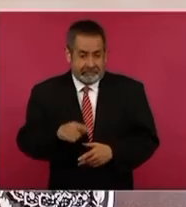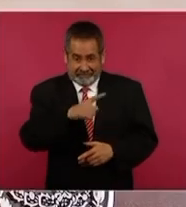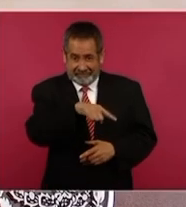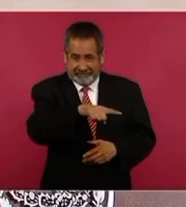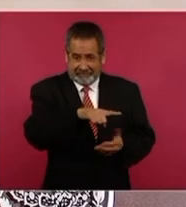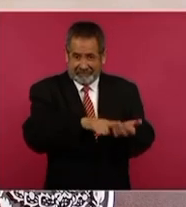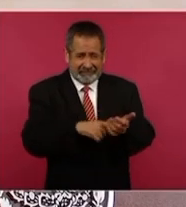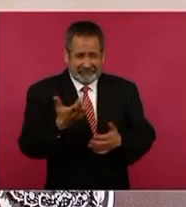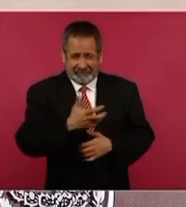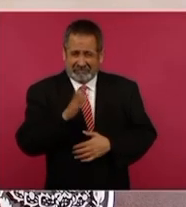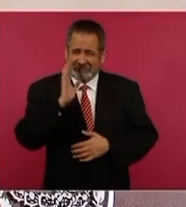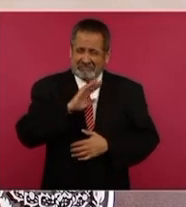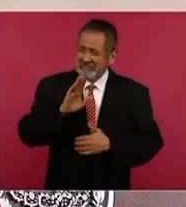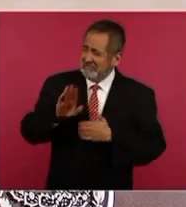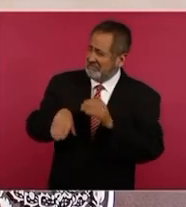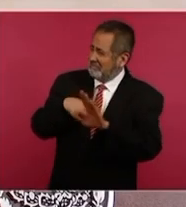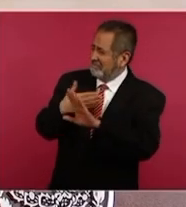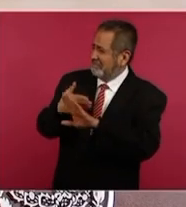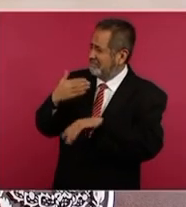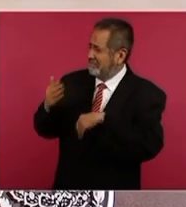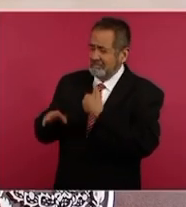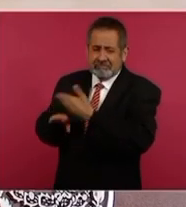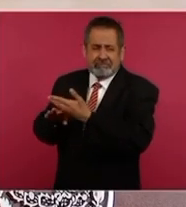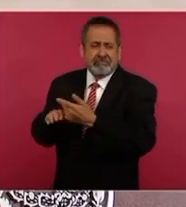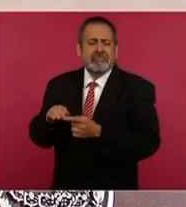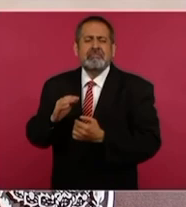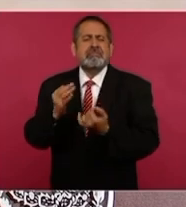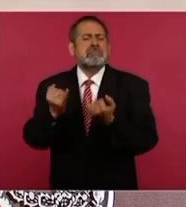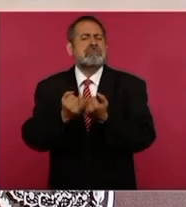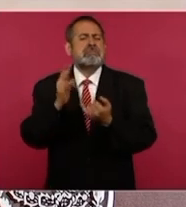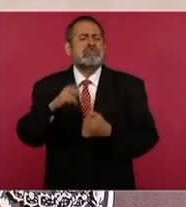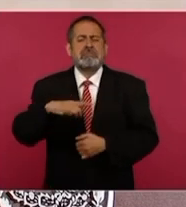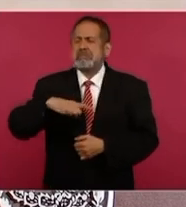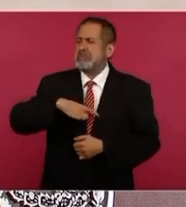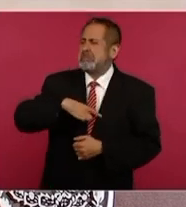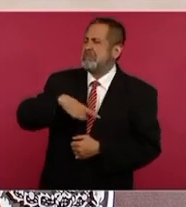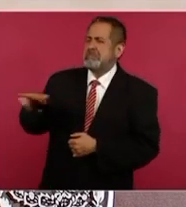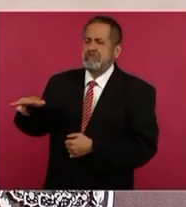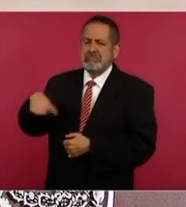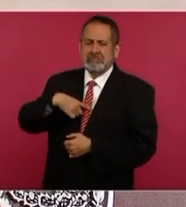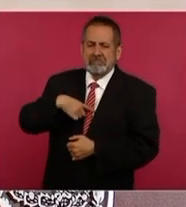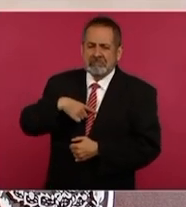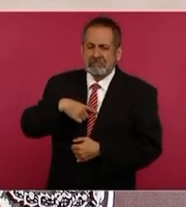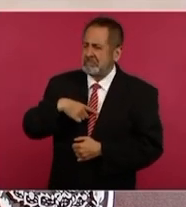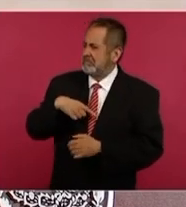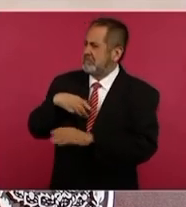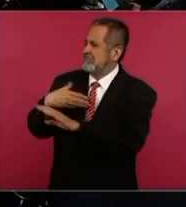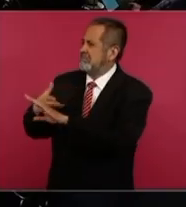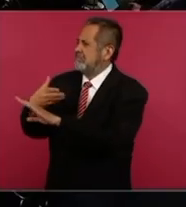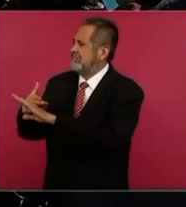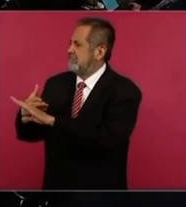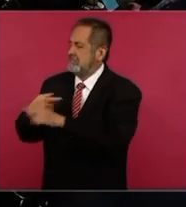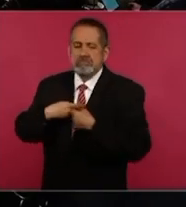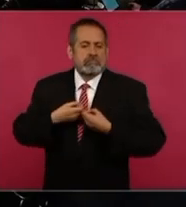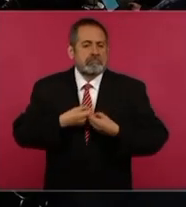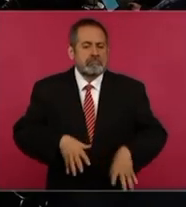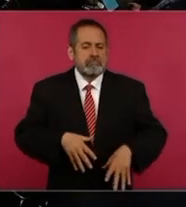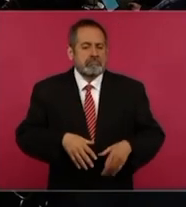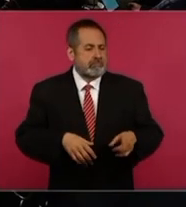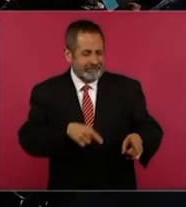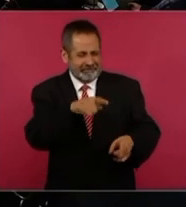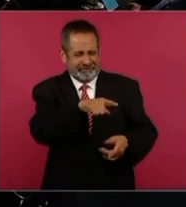de esa forma, con groserías.